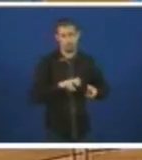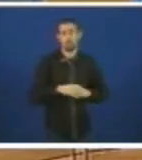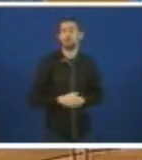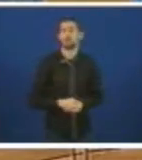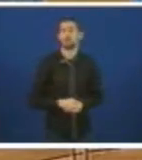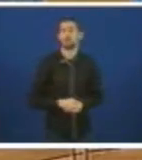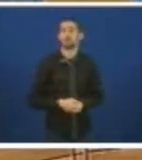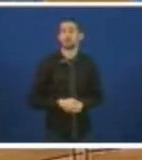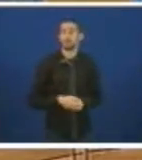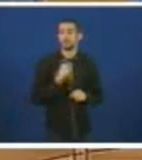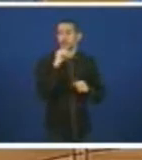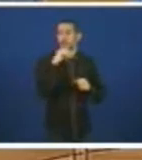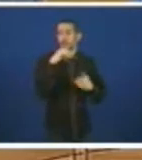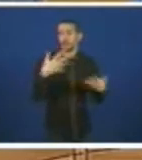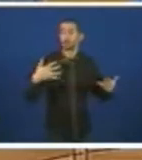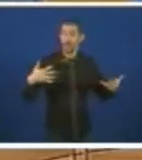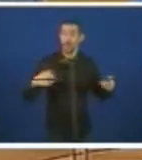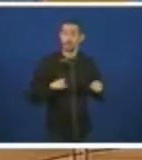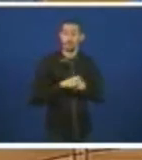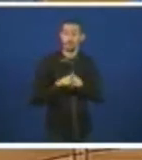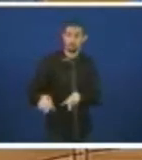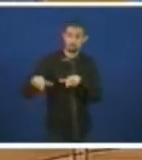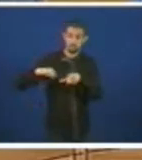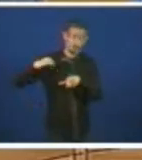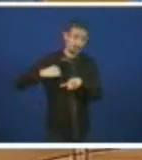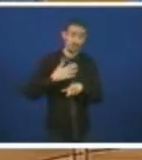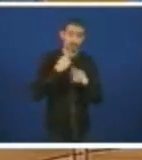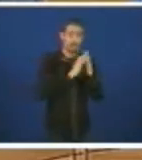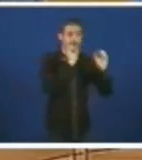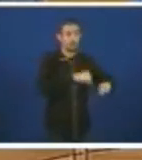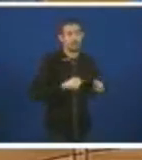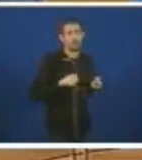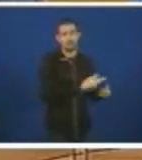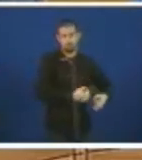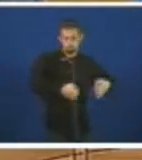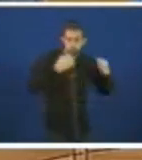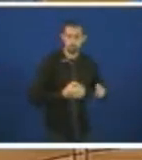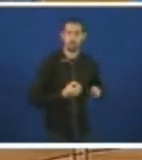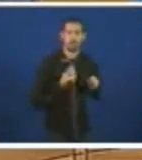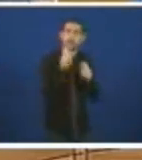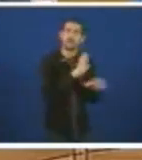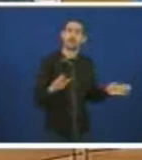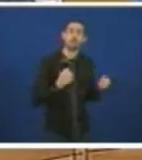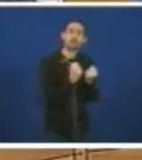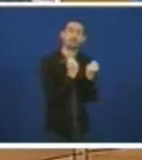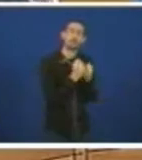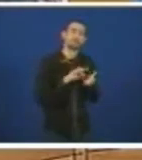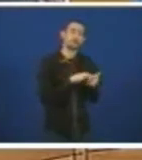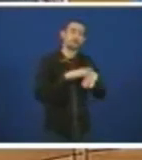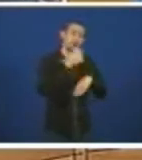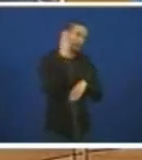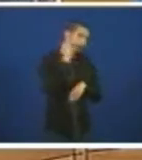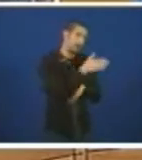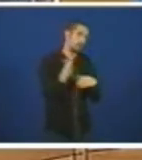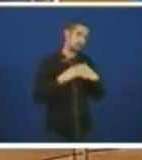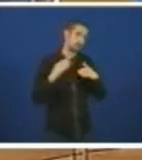Con toda a seguridade será un concerto que asegure as mellores prestacións en servicios aos ciudadanos e pacientes en